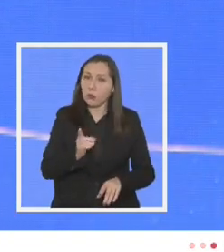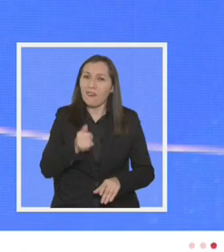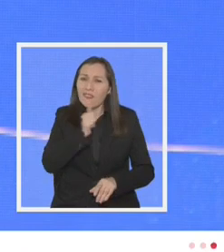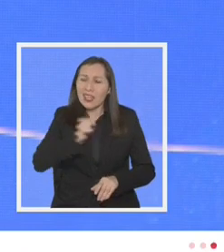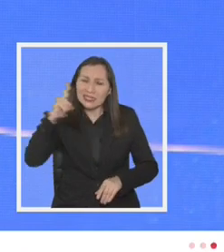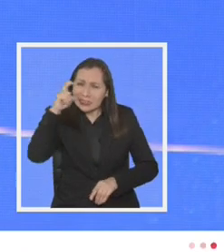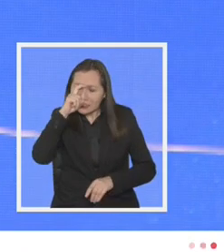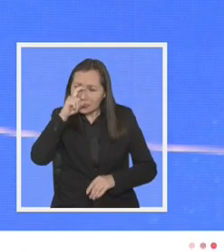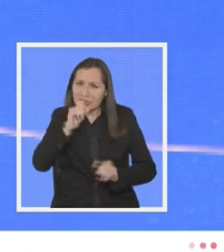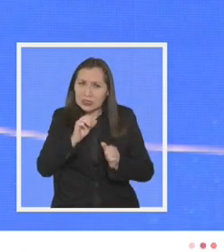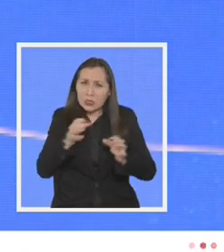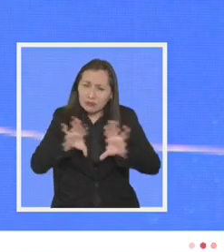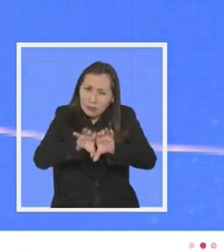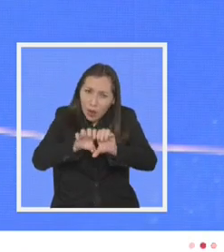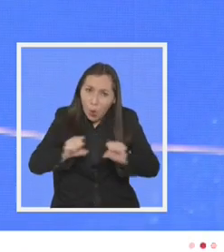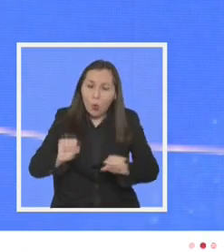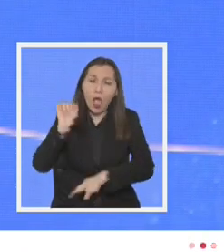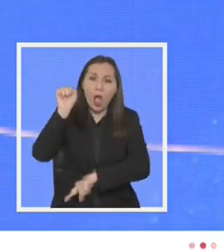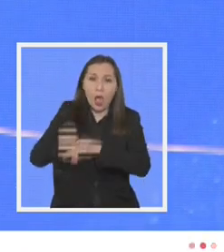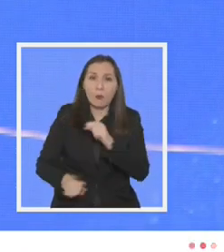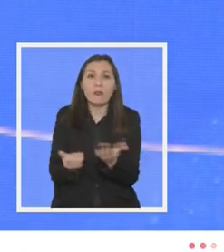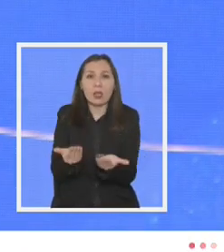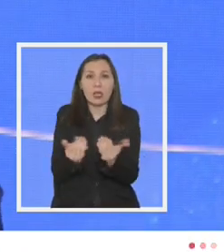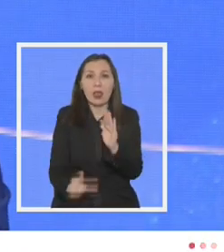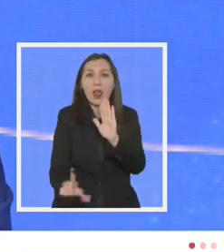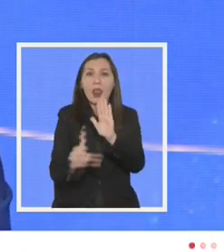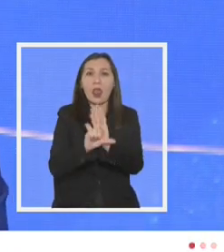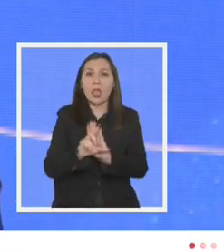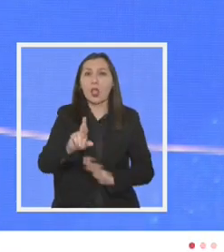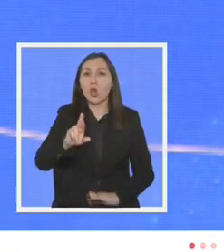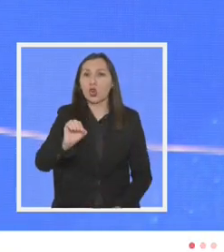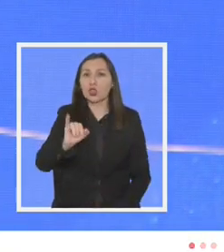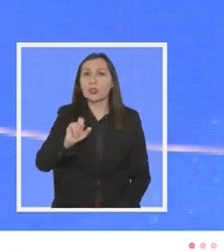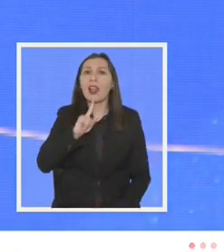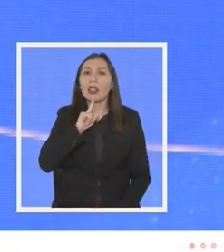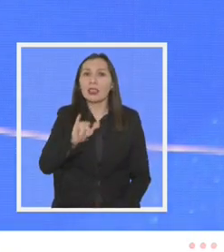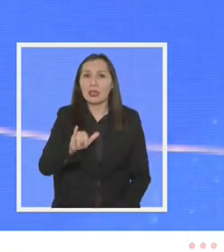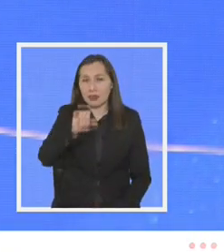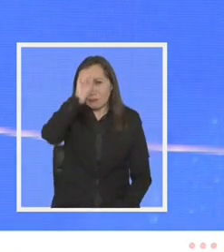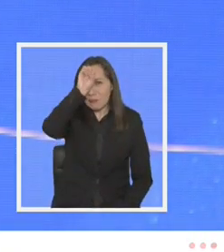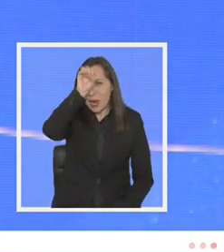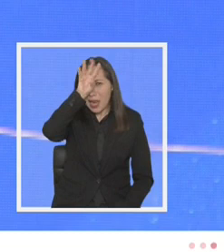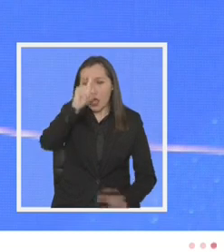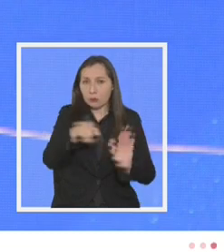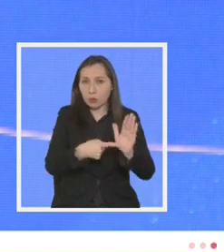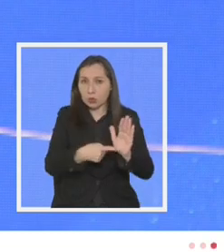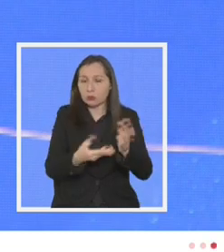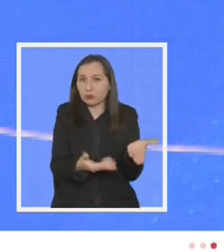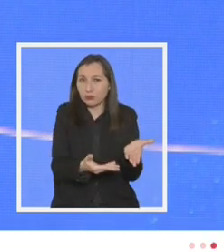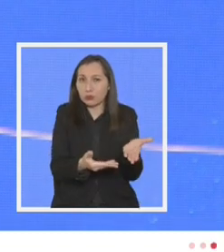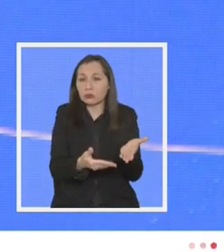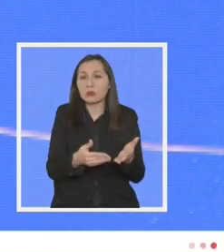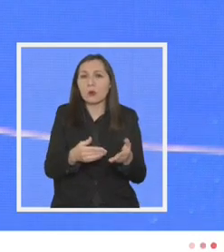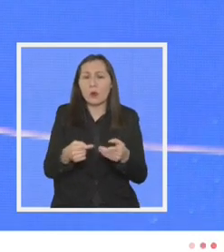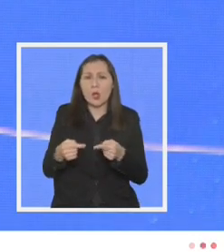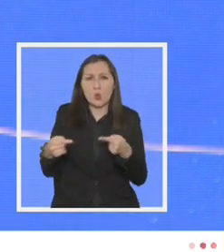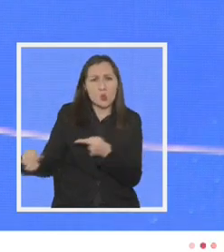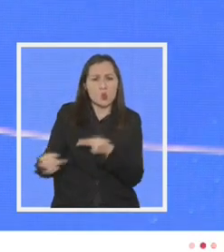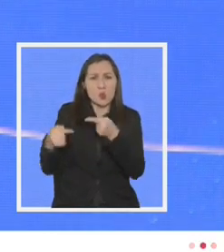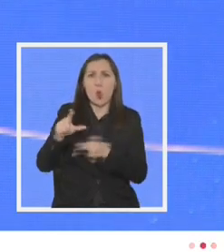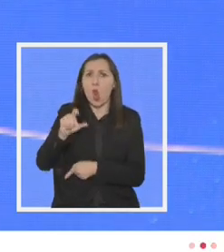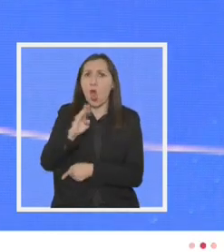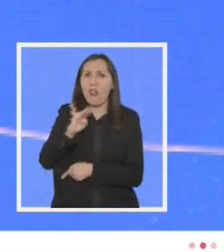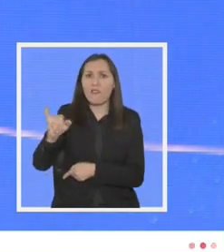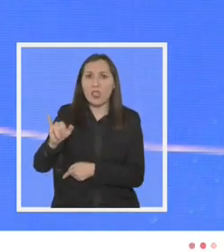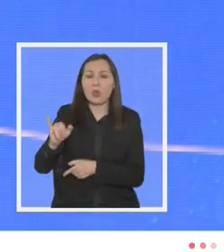un consenso que nos permita aprobar la necesaria ley del royalty minero con un lobby en contra muy duro